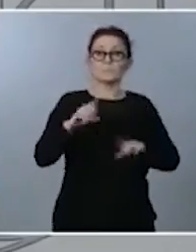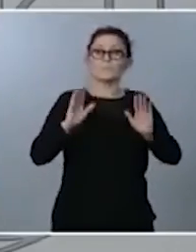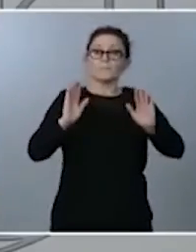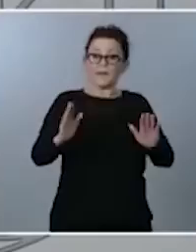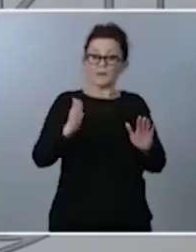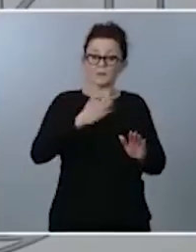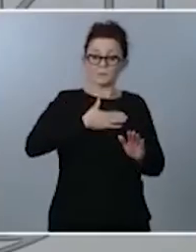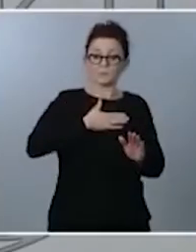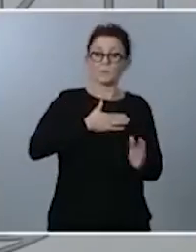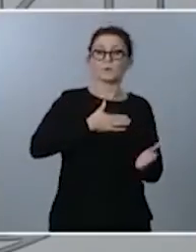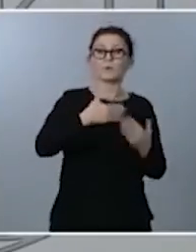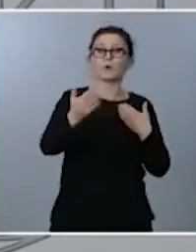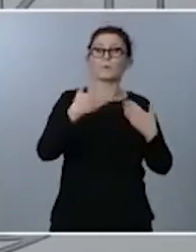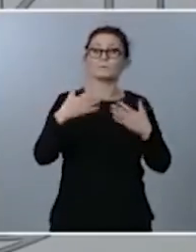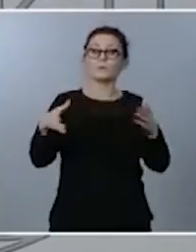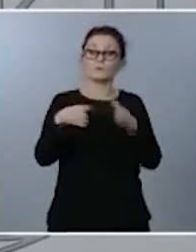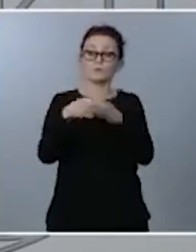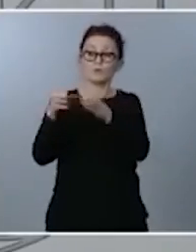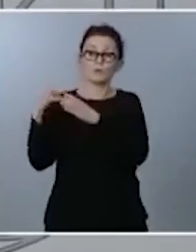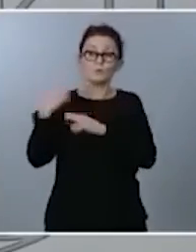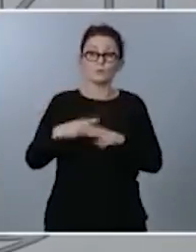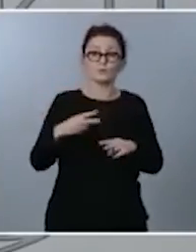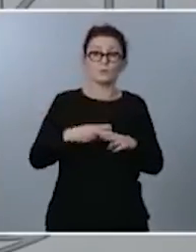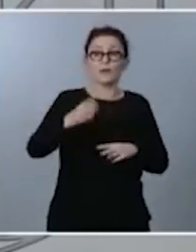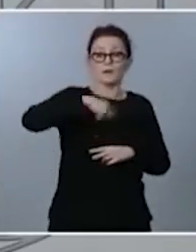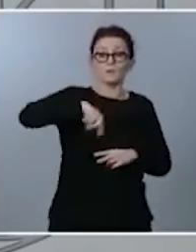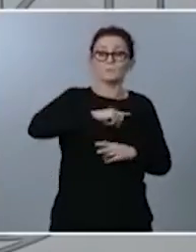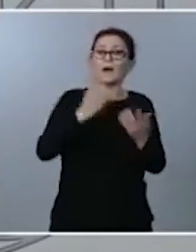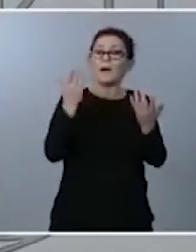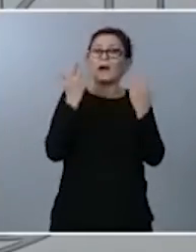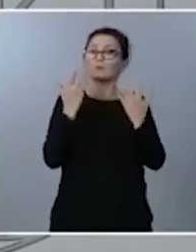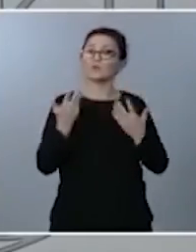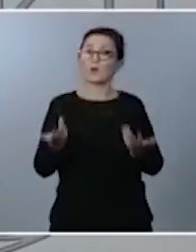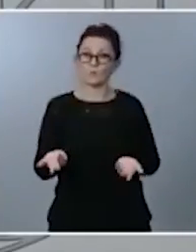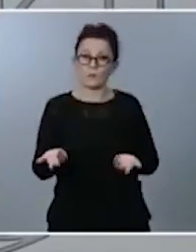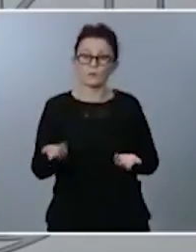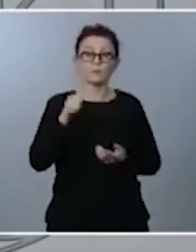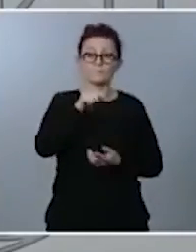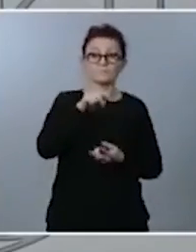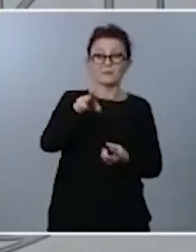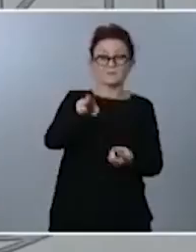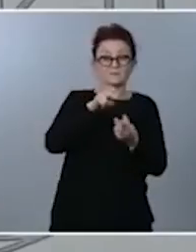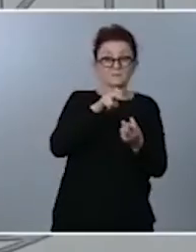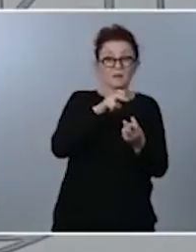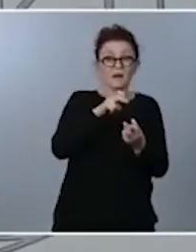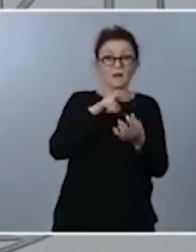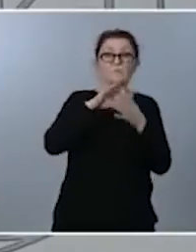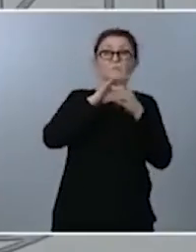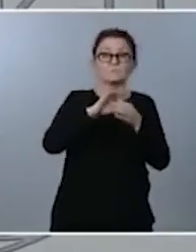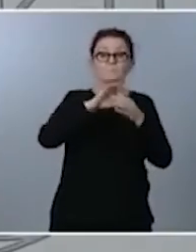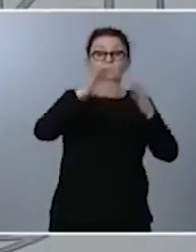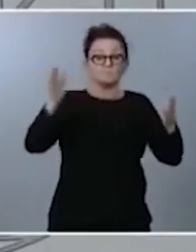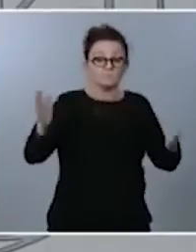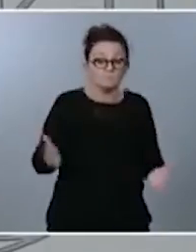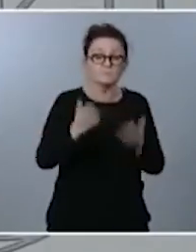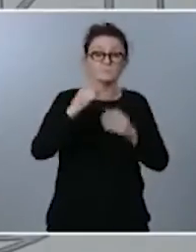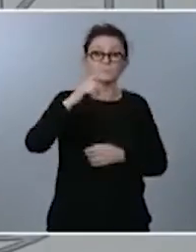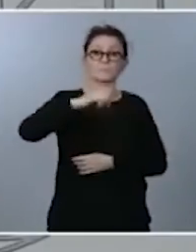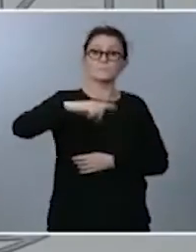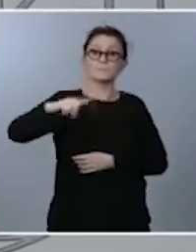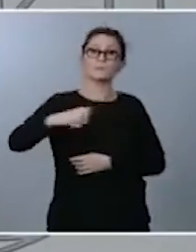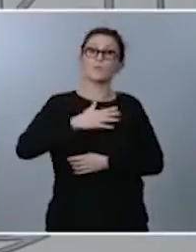políticas se nos aconseja el que sobre esta figura fiscal podamos impulsar en los próximos meses una cierta